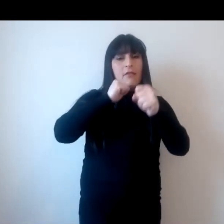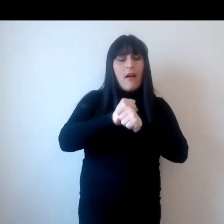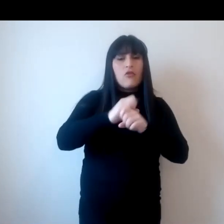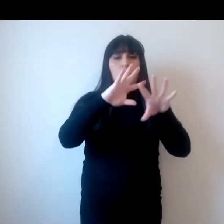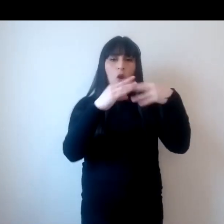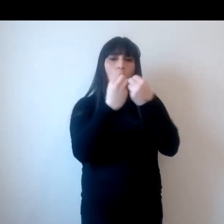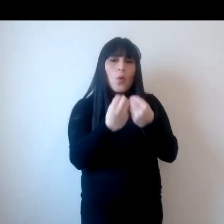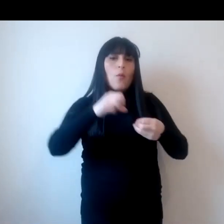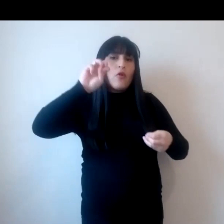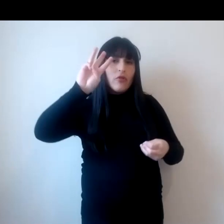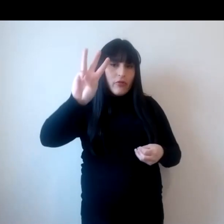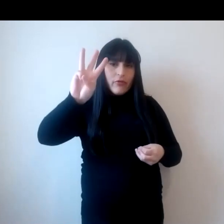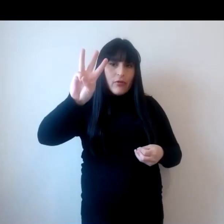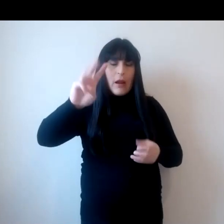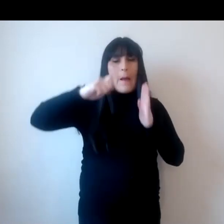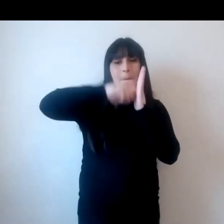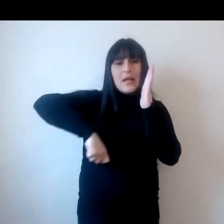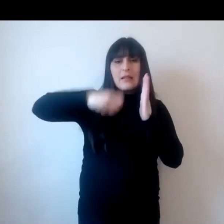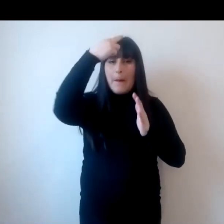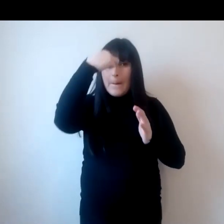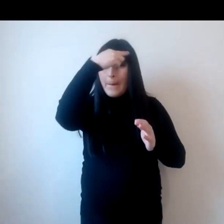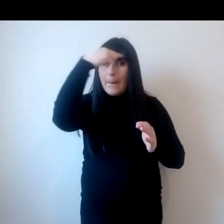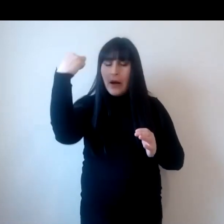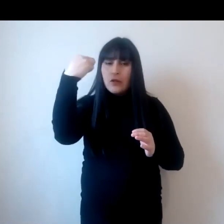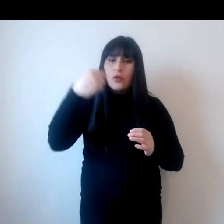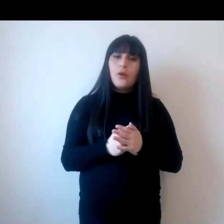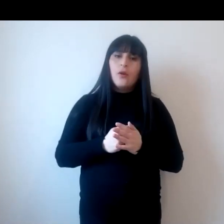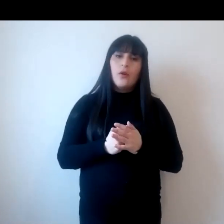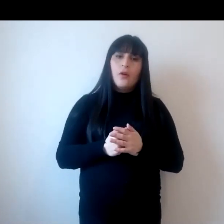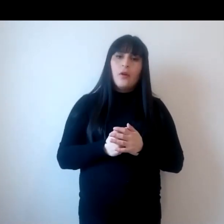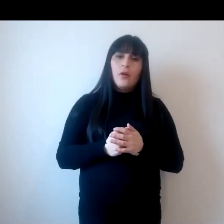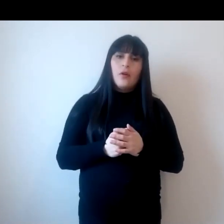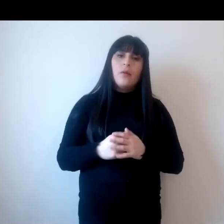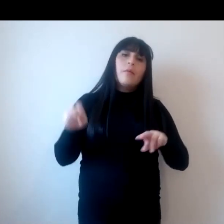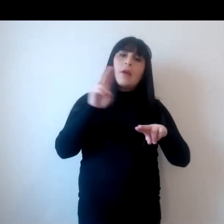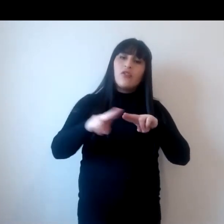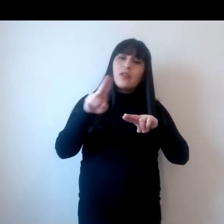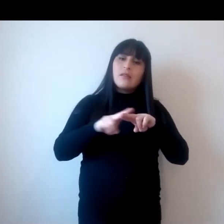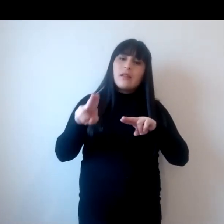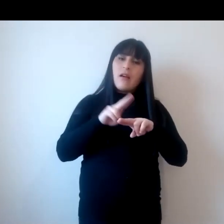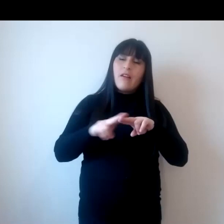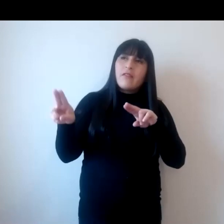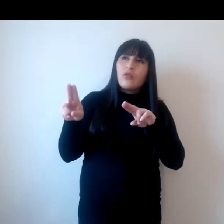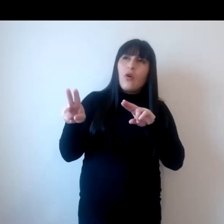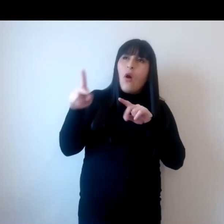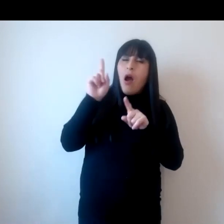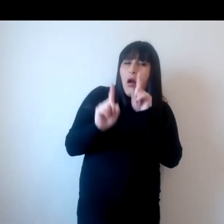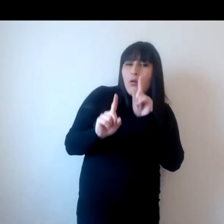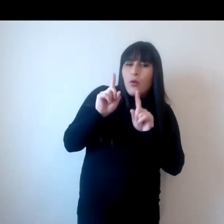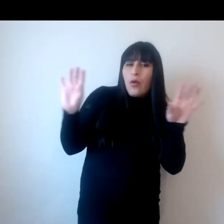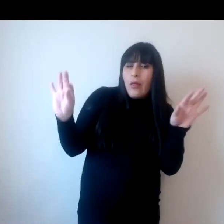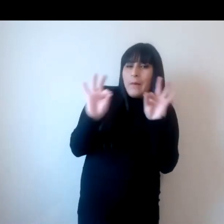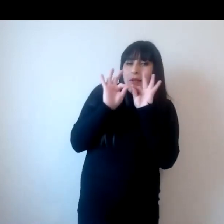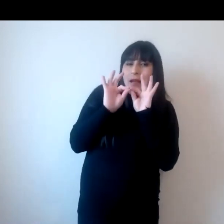en torno al mes de marzo. Pero ya se han producido, obviamente, filtraciones que tienen especial interés para lo que os quiero